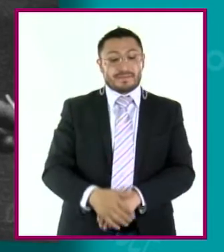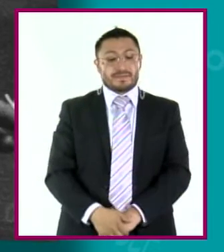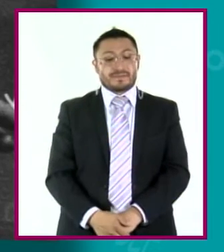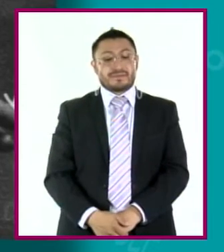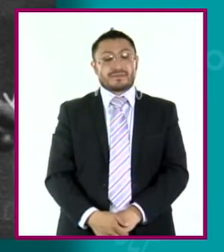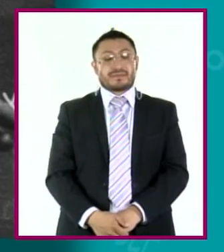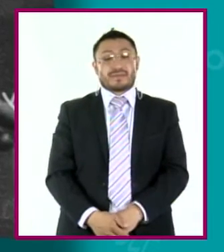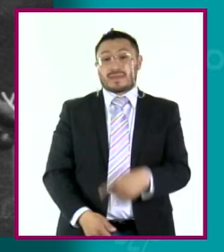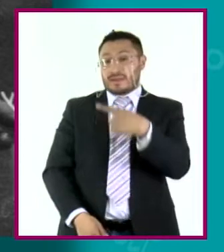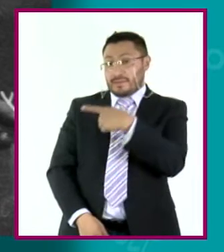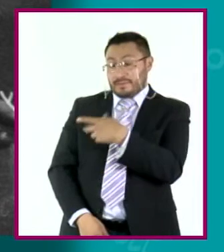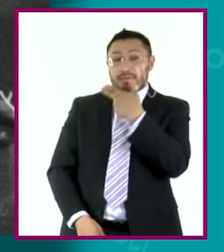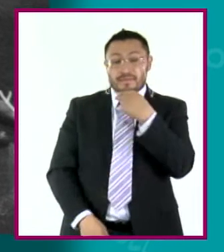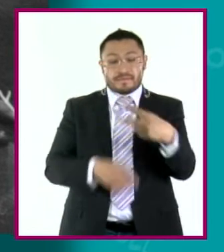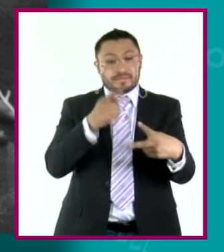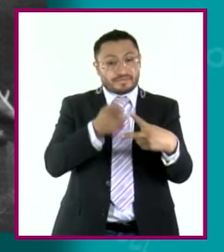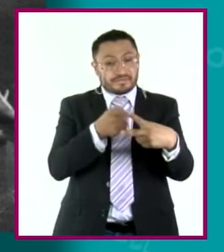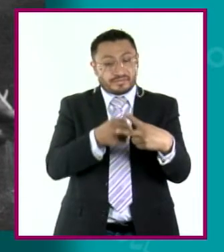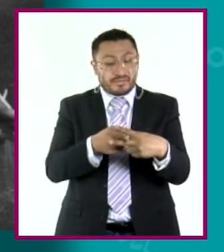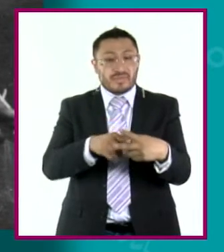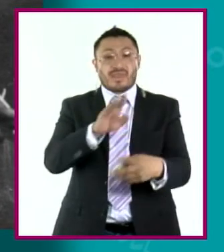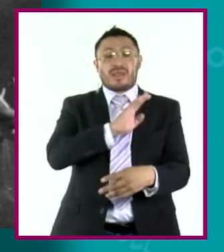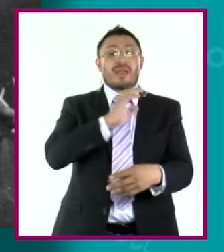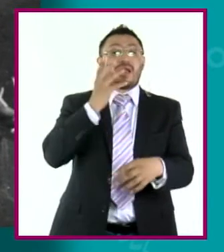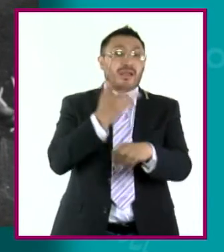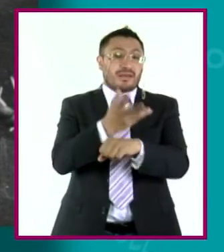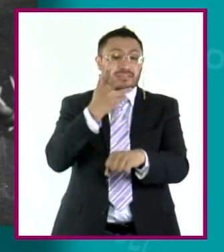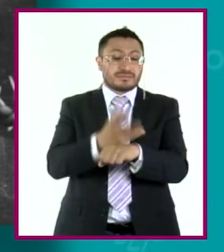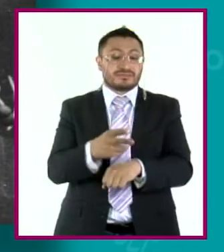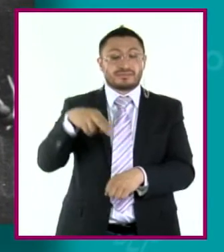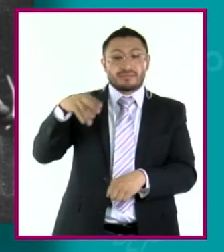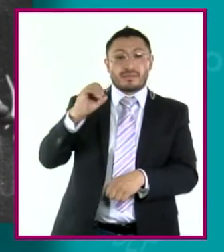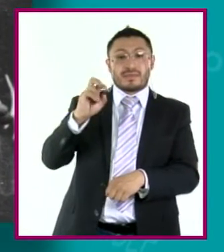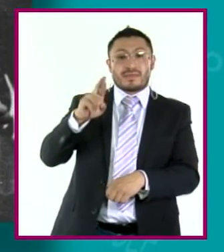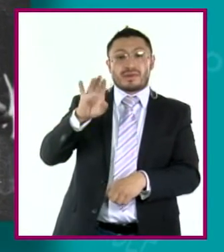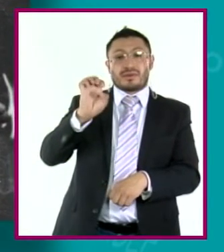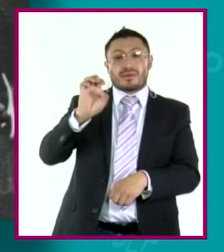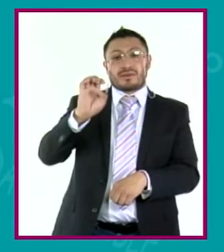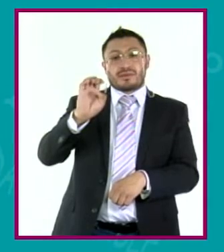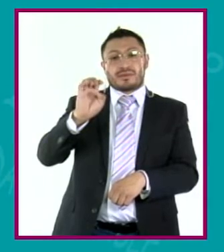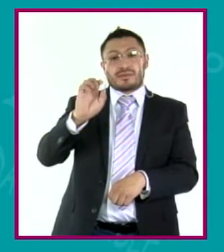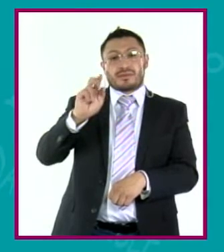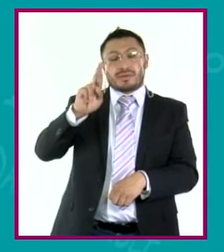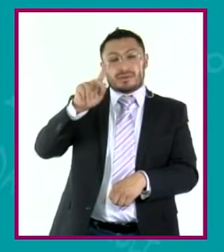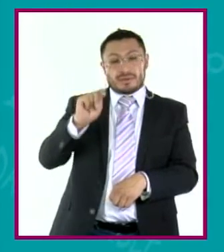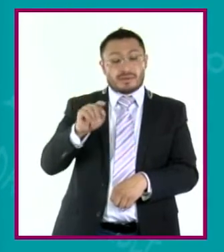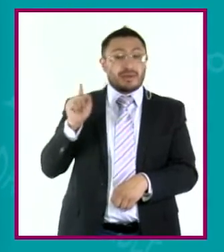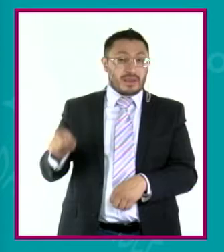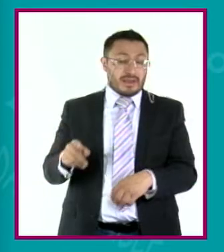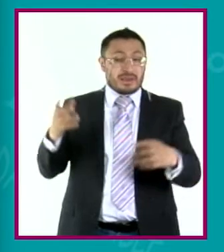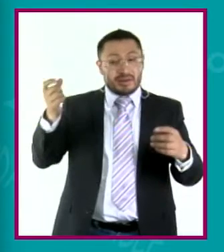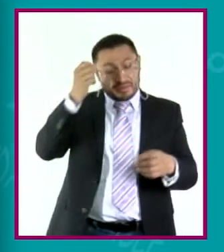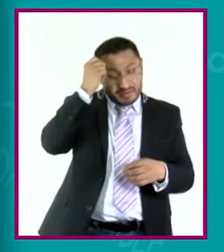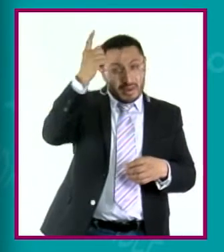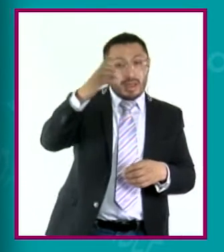El matemático estadounidense Norbert Weiner es conocido como el fundador de la cibernética.